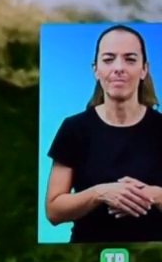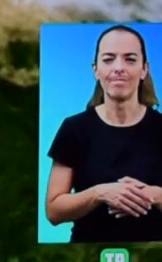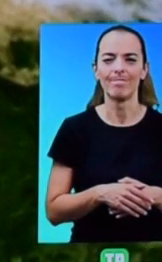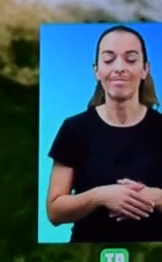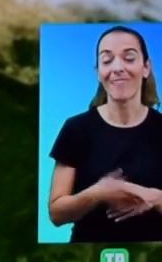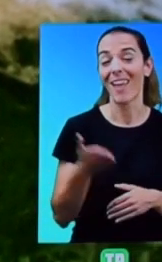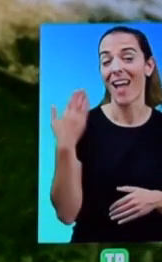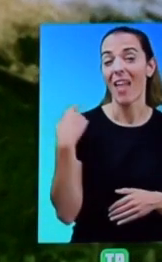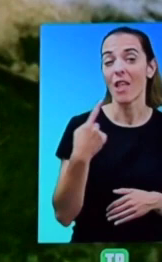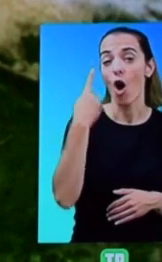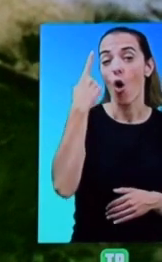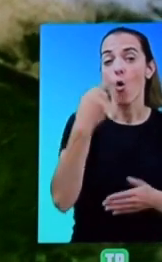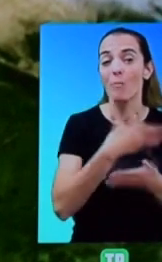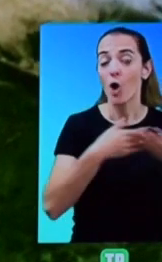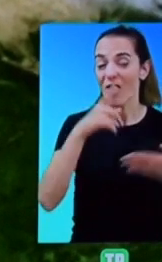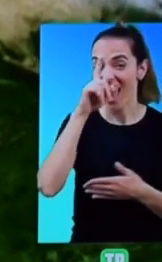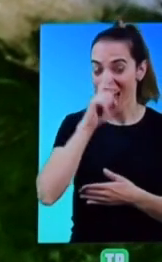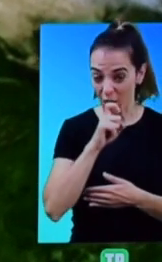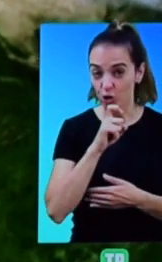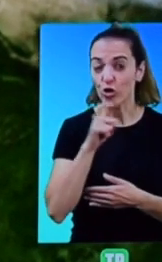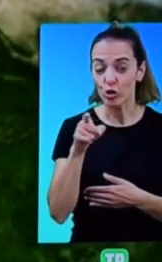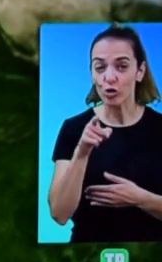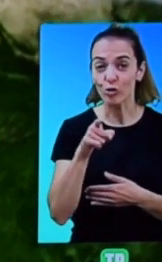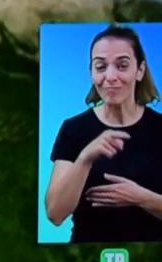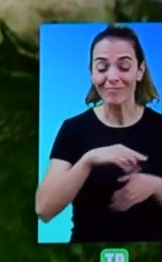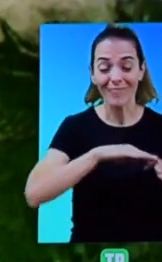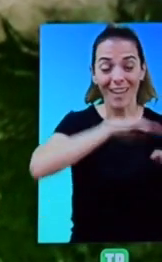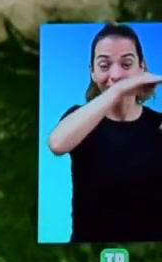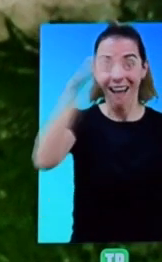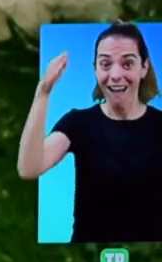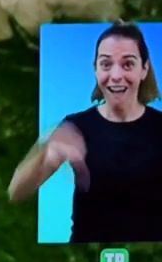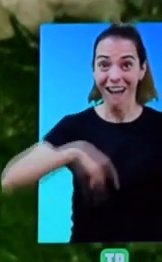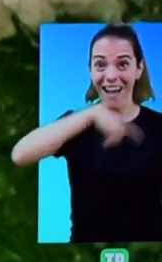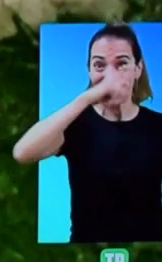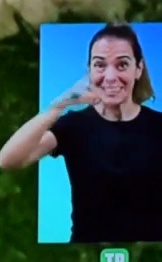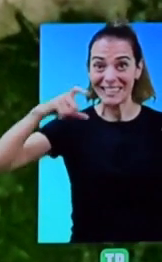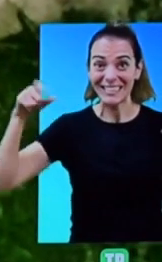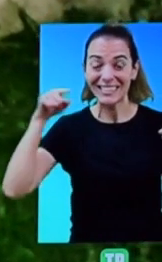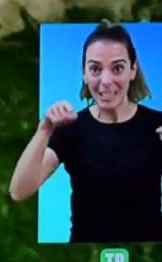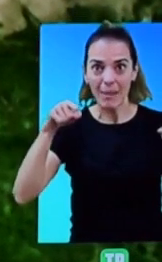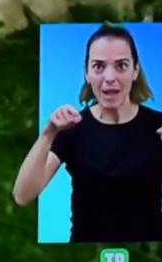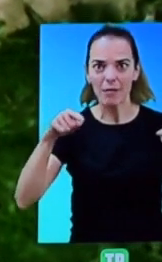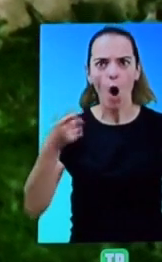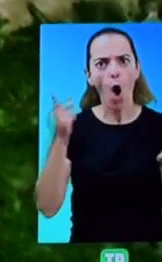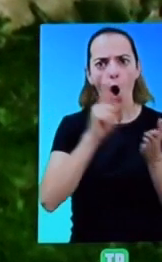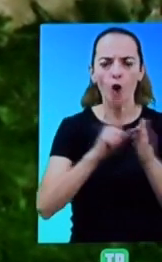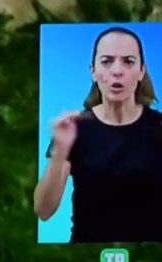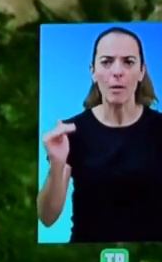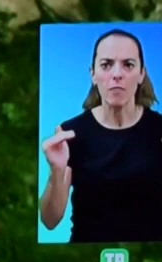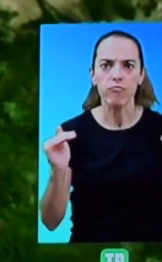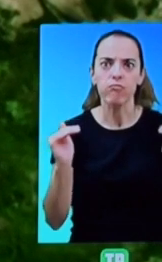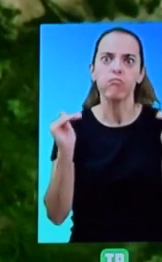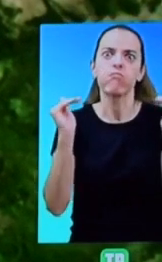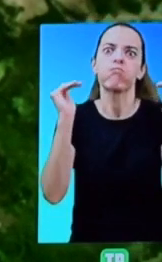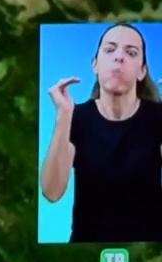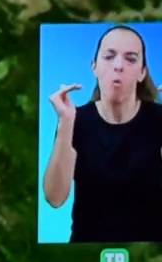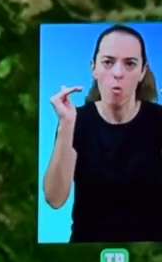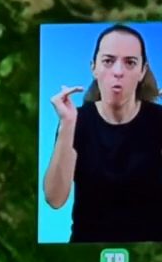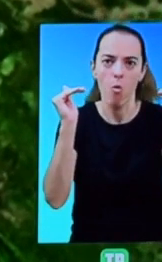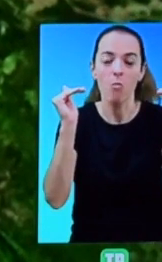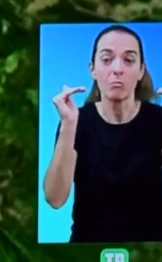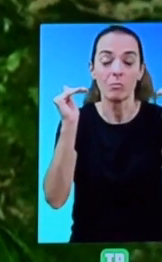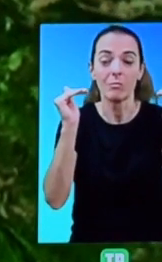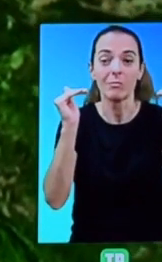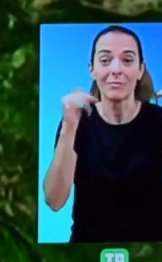Hace sólo un millón de años, la altiplanicie tibetana sufrió otro rápido estirón que dio lugar a un paisaje